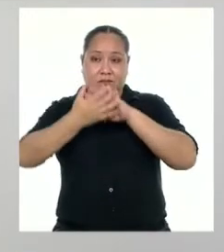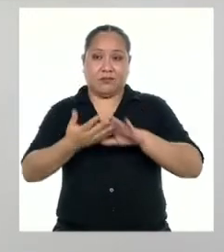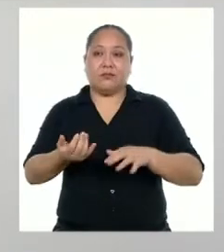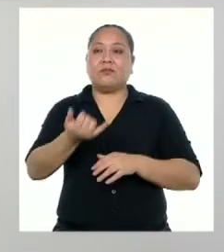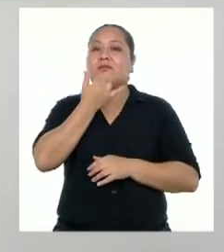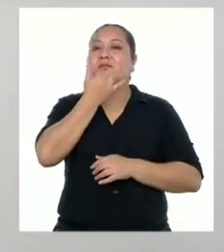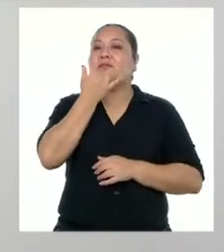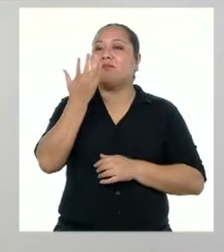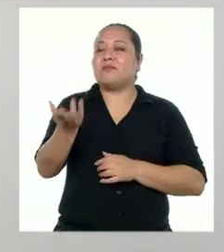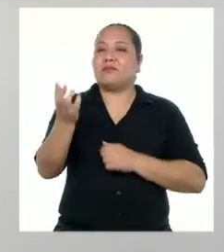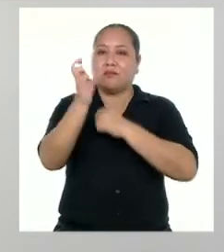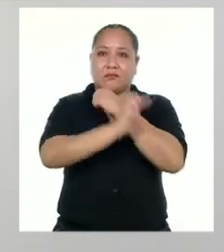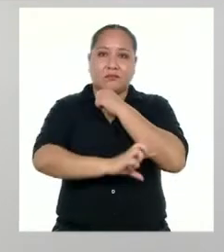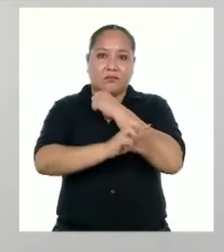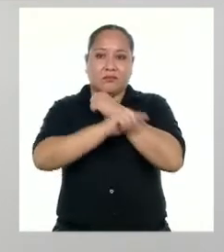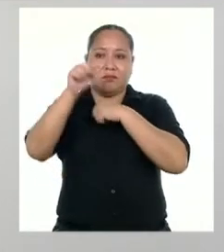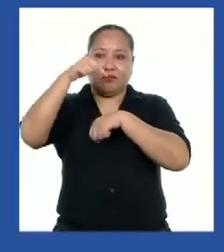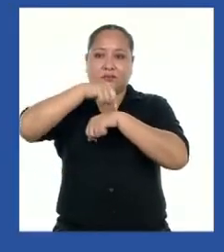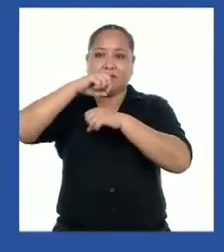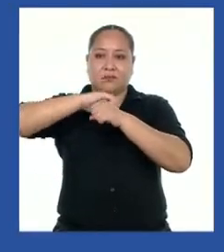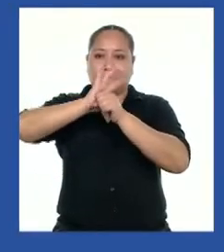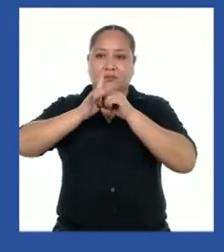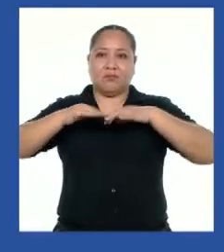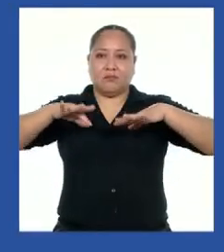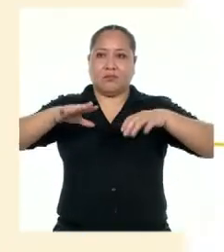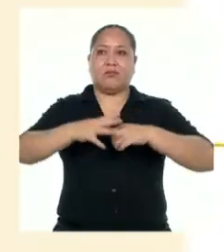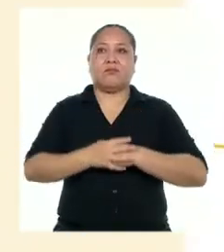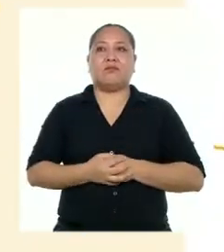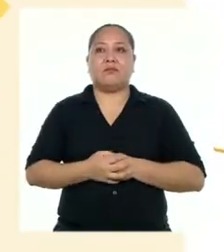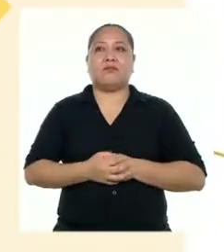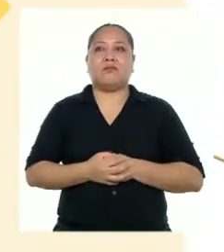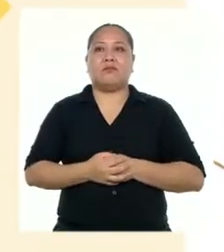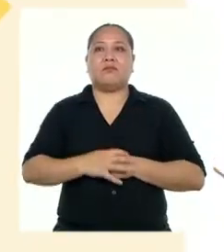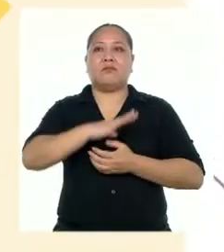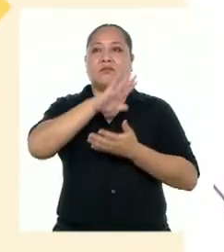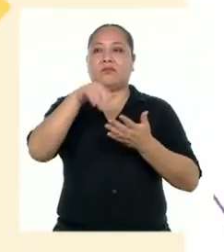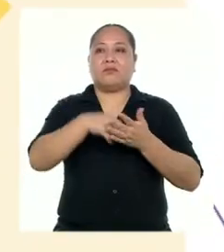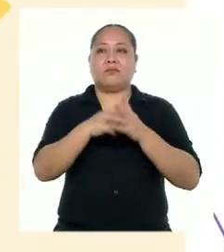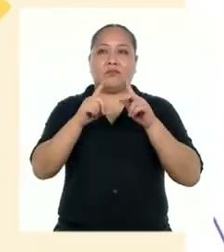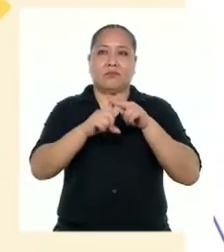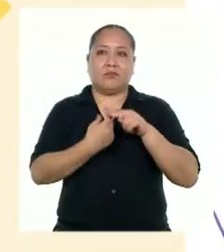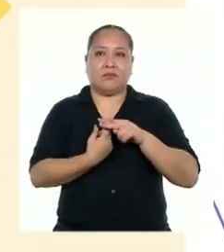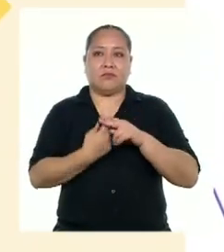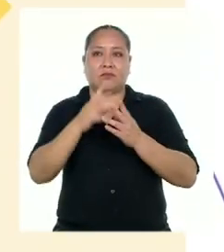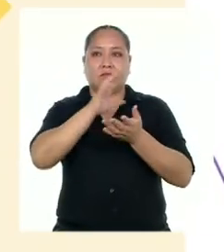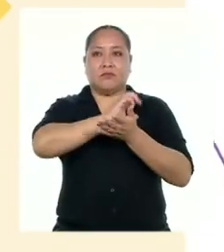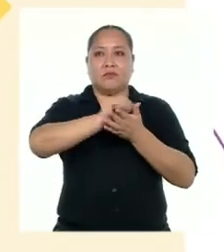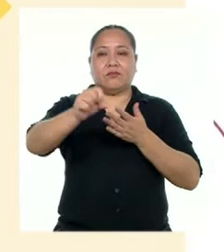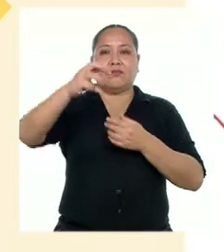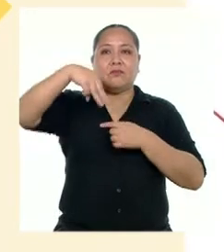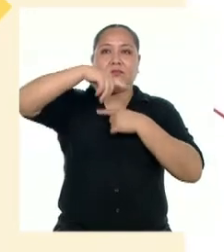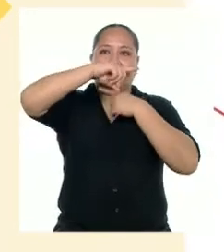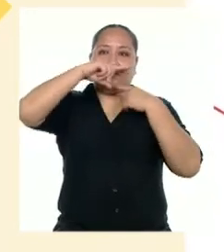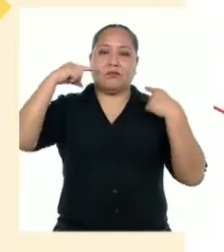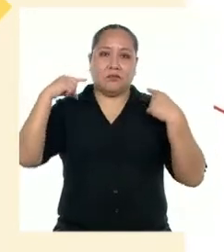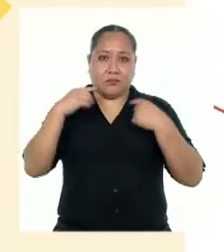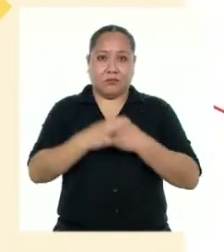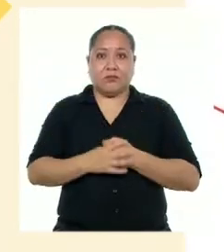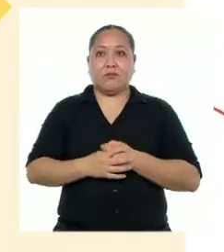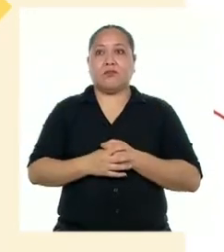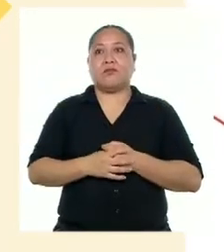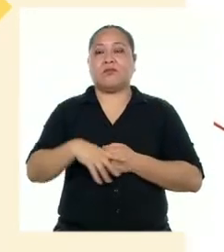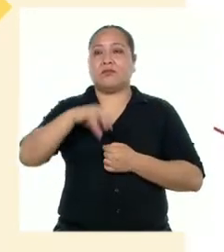durante la pandemia del COVID-19. Todo inició en el mes de marzo con la